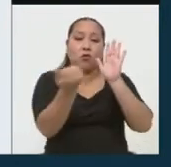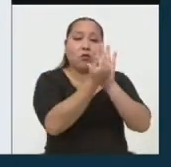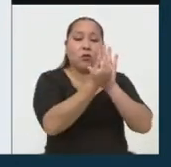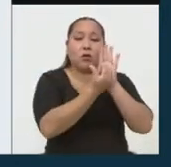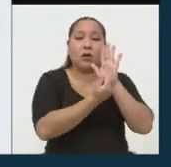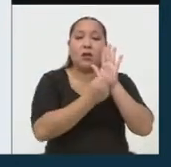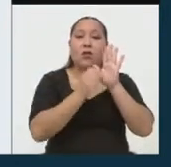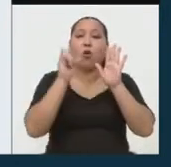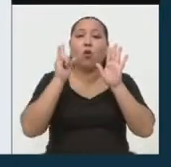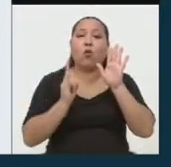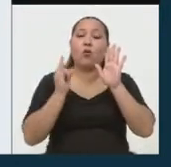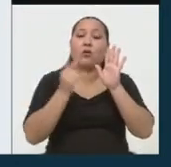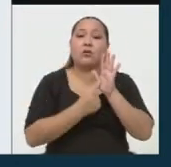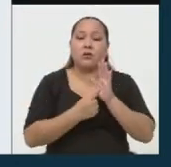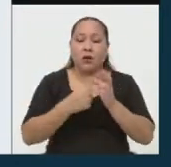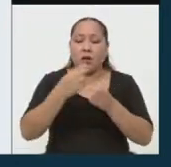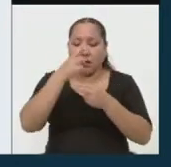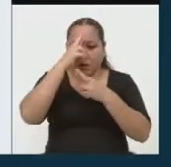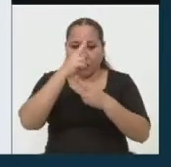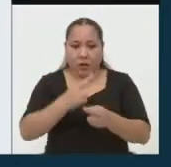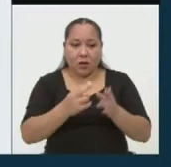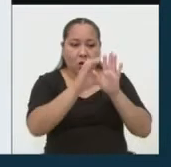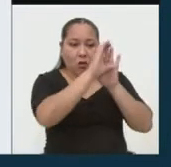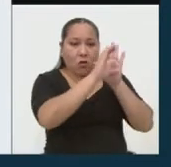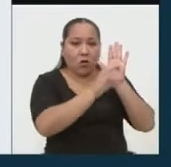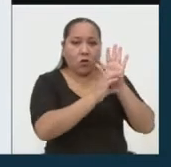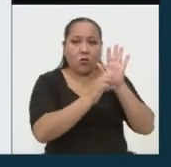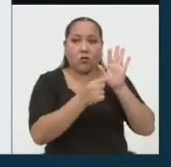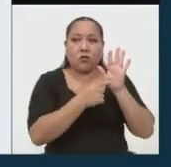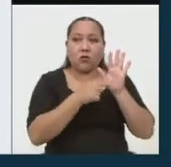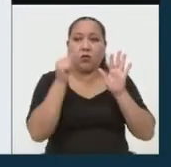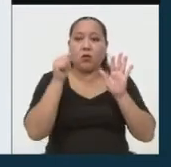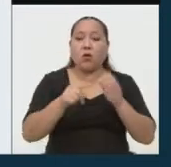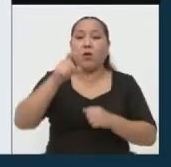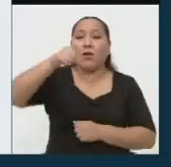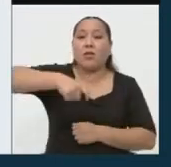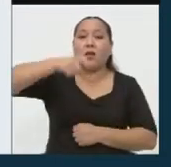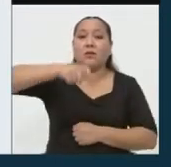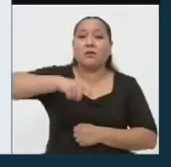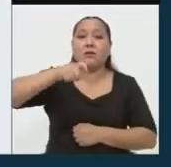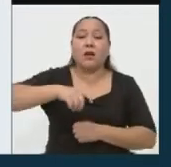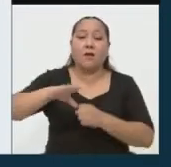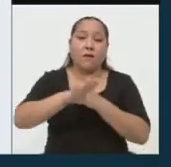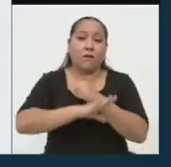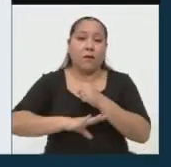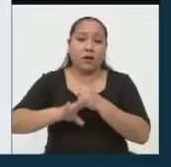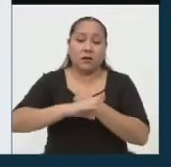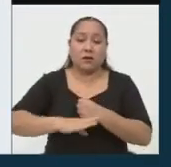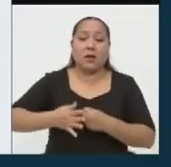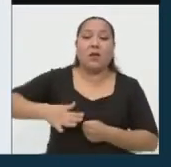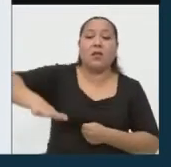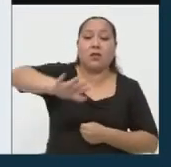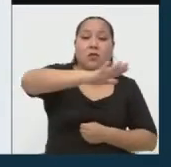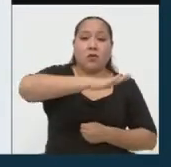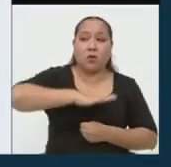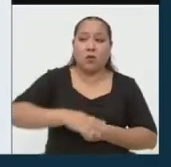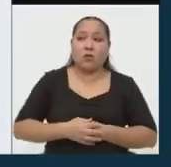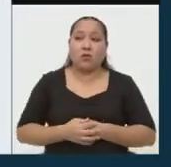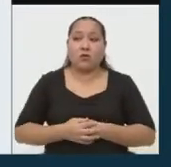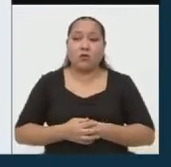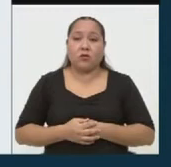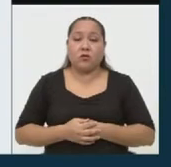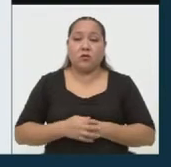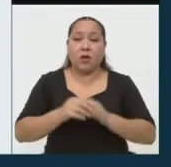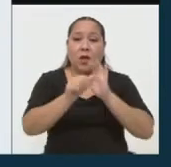amparándose en la misma constitución que en función de una necesidad pública y además